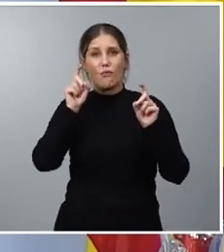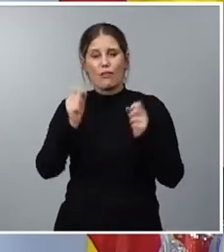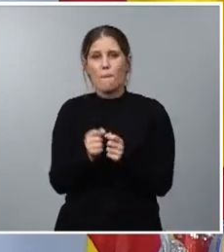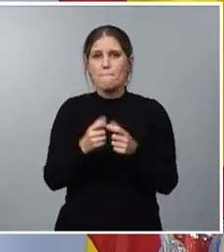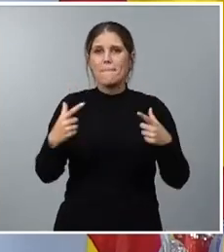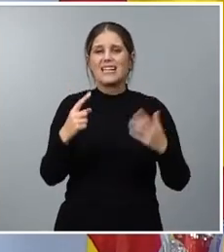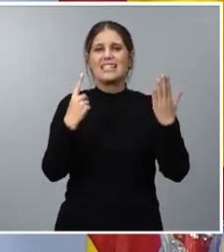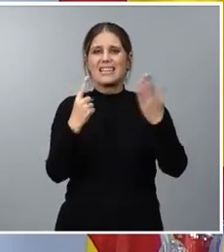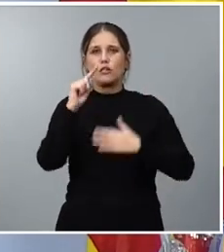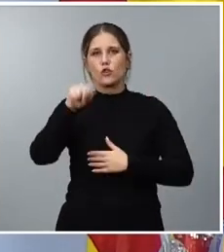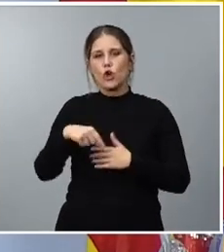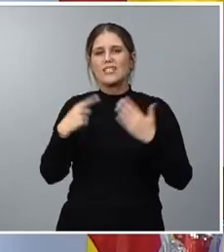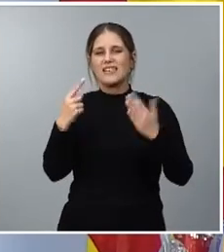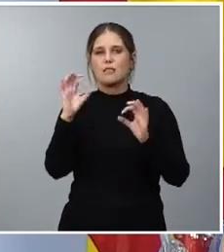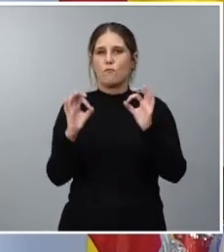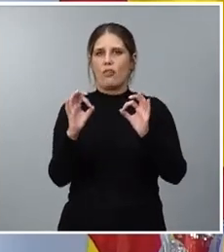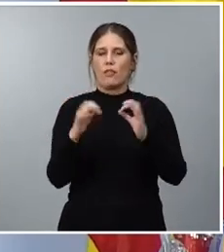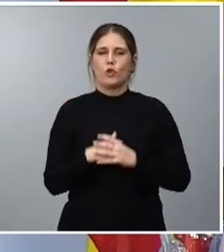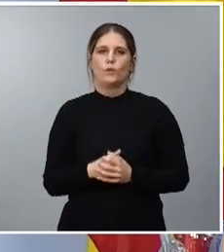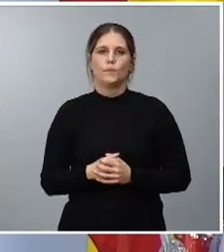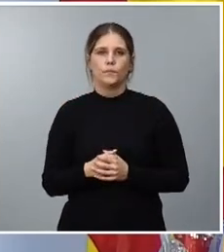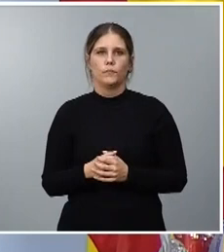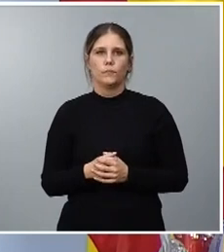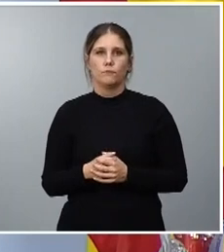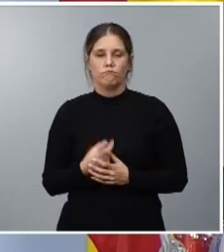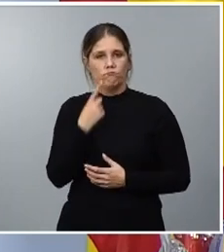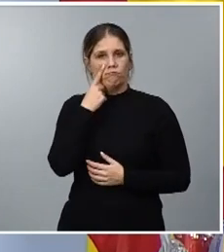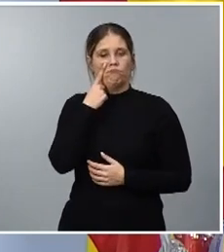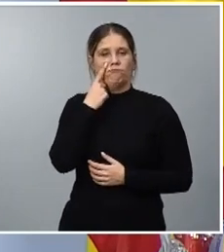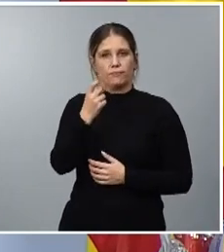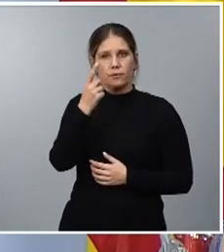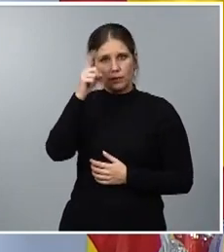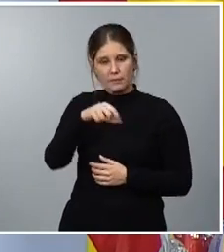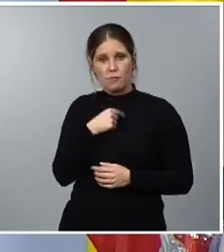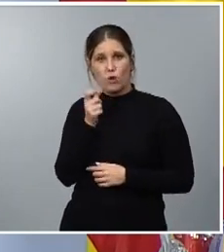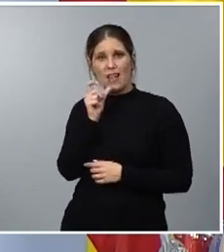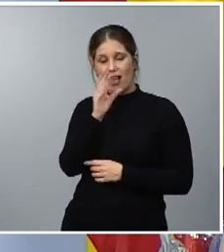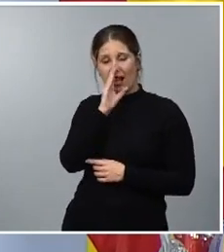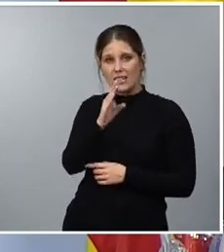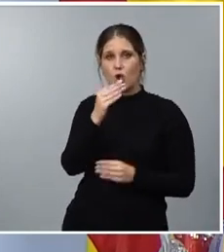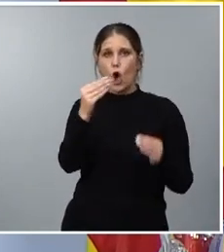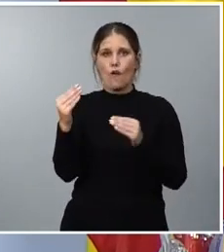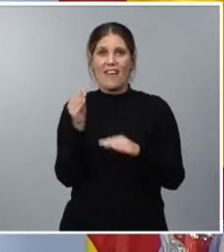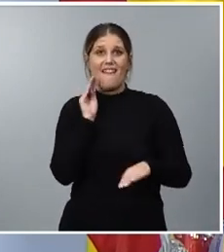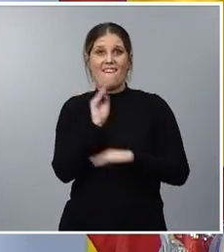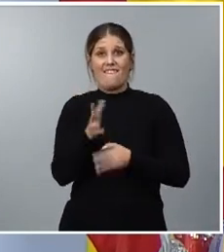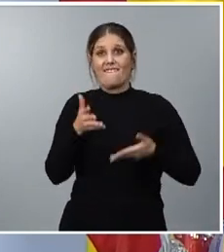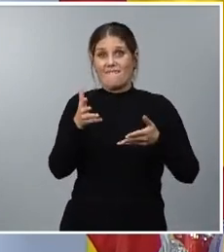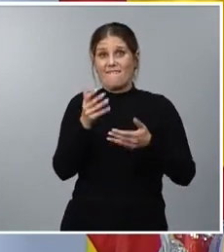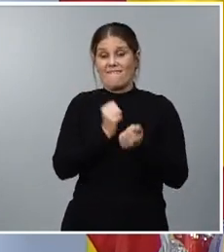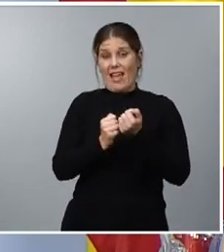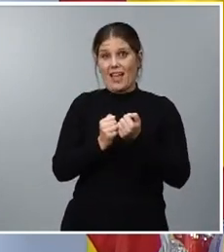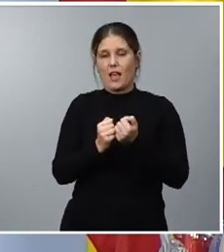6,6% entre ellas destaco las partidas que se dirigen a jóvenes becas aumento de